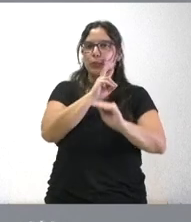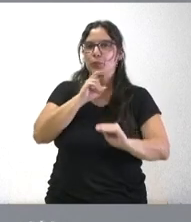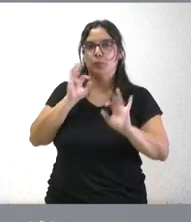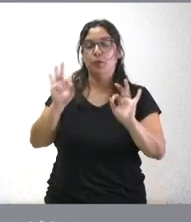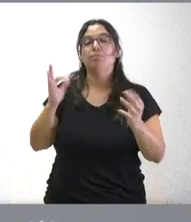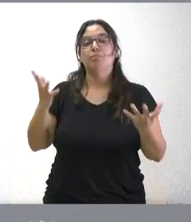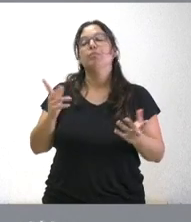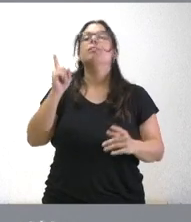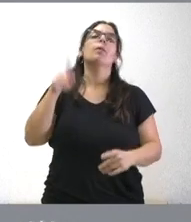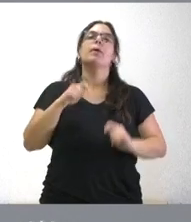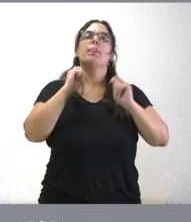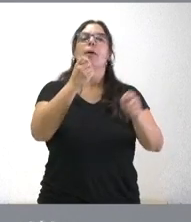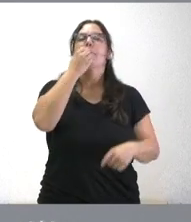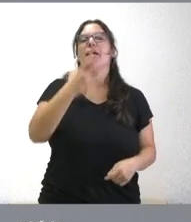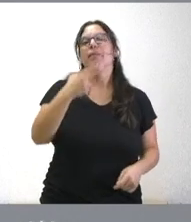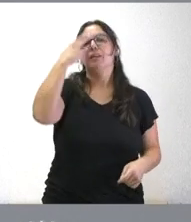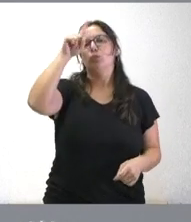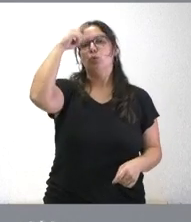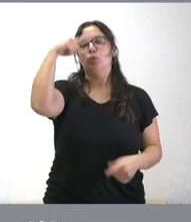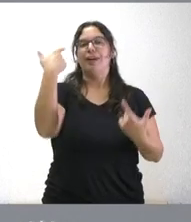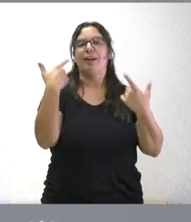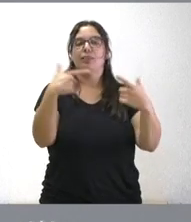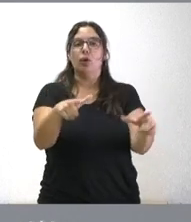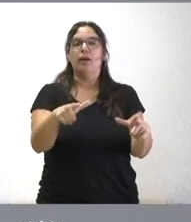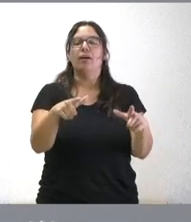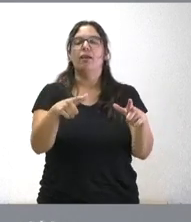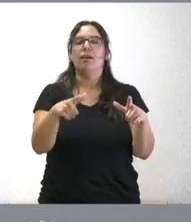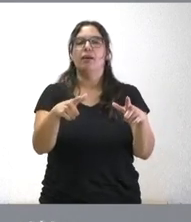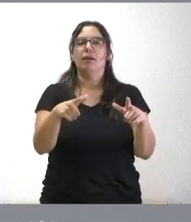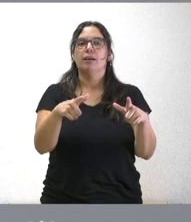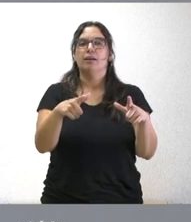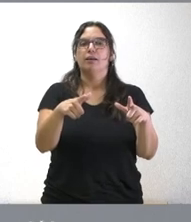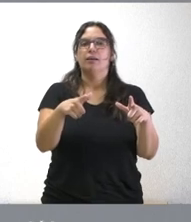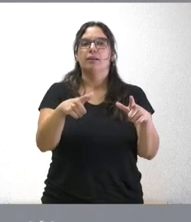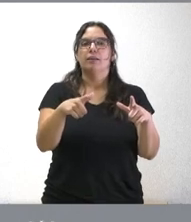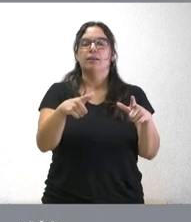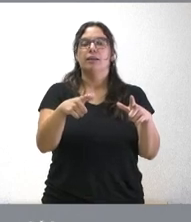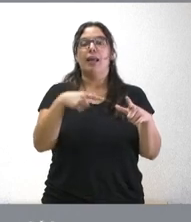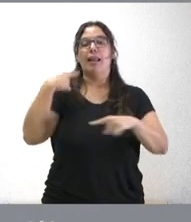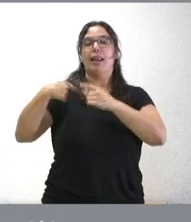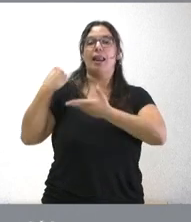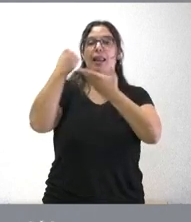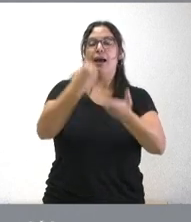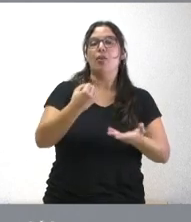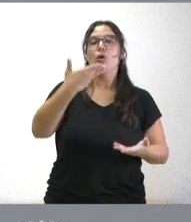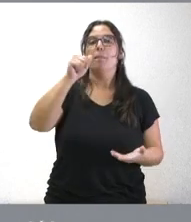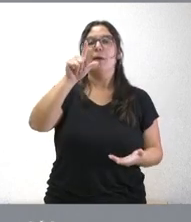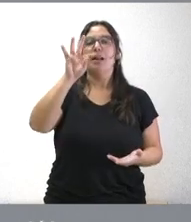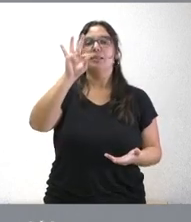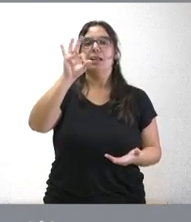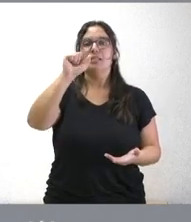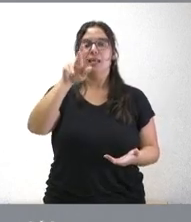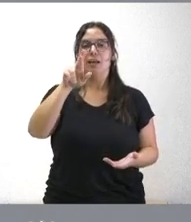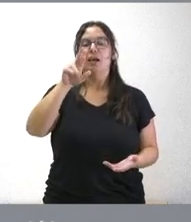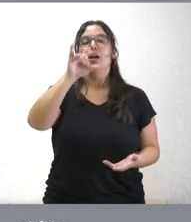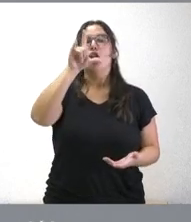se declara Bien de Interés Cultural con categoría de bienes muebles el legado de Baltasar Lobo en la ciudad de